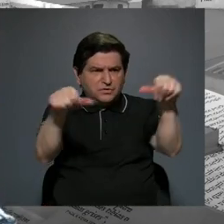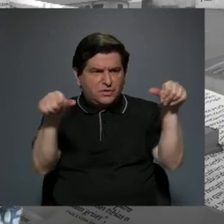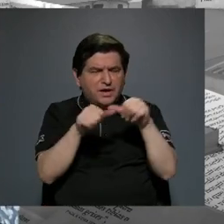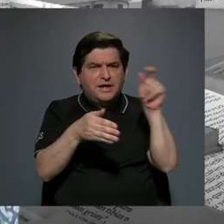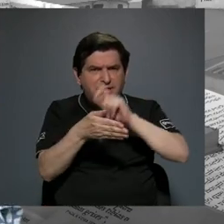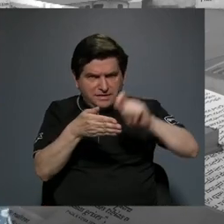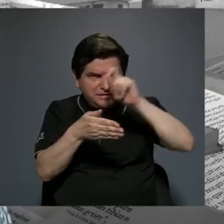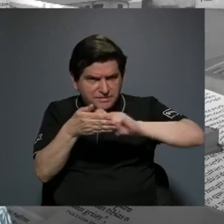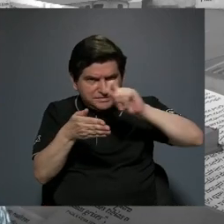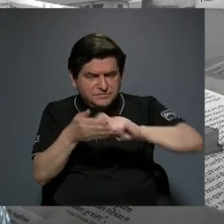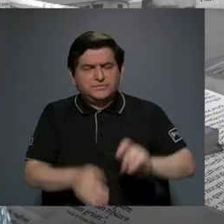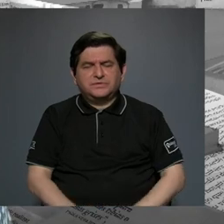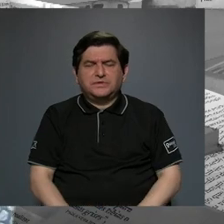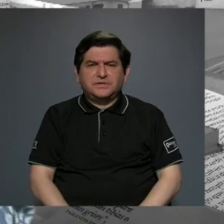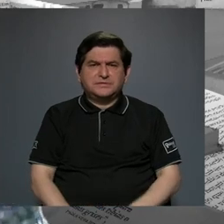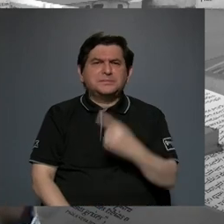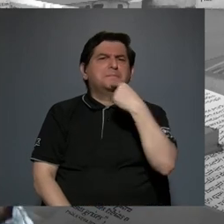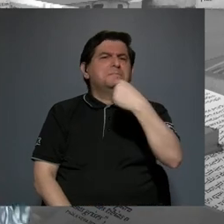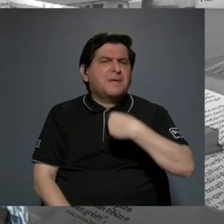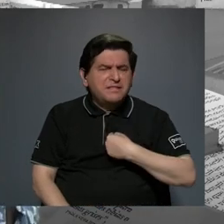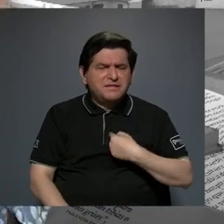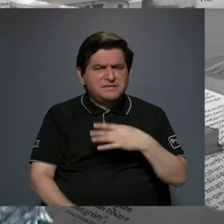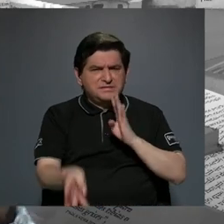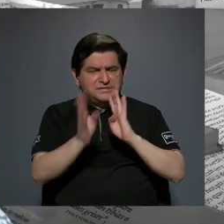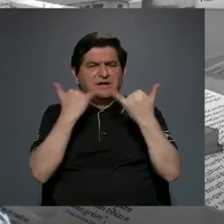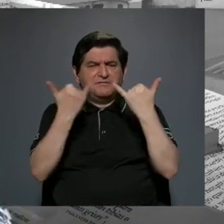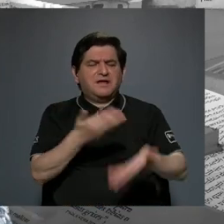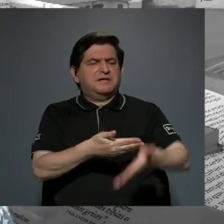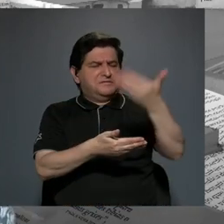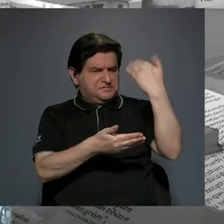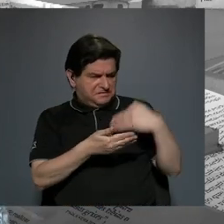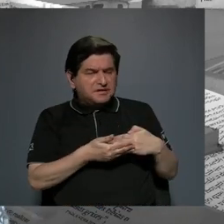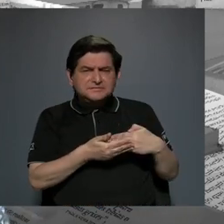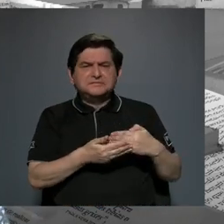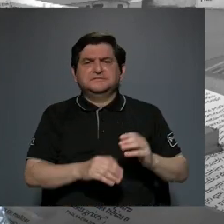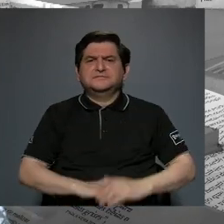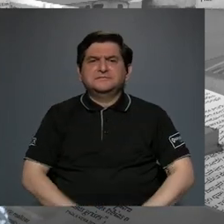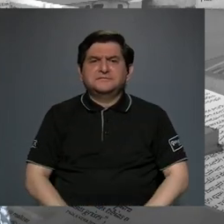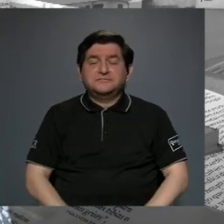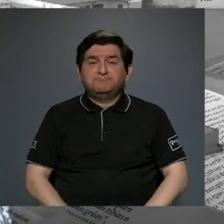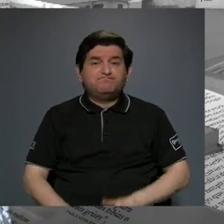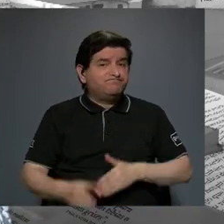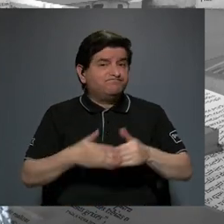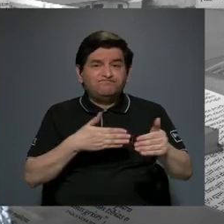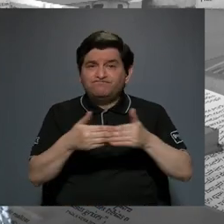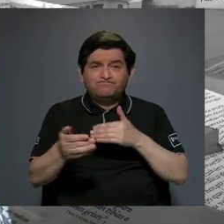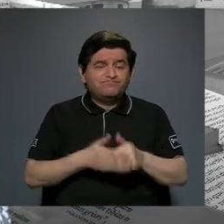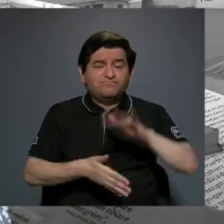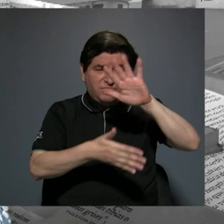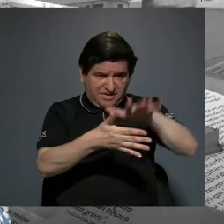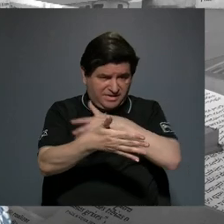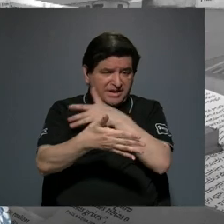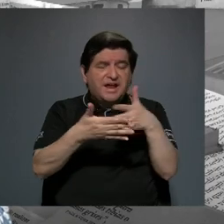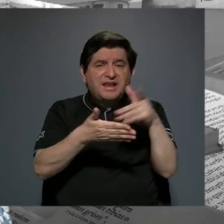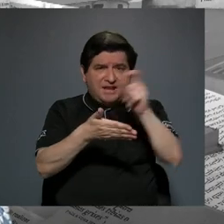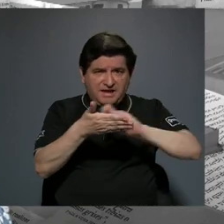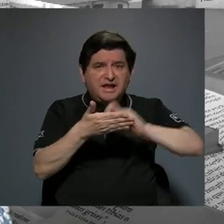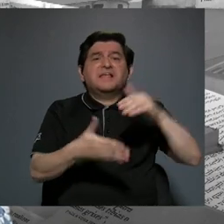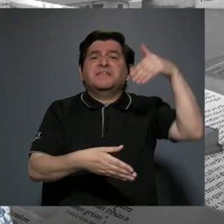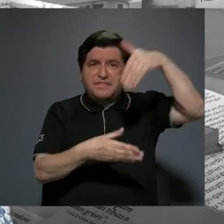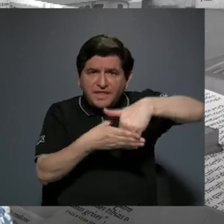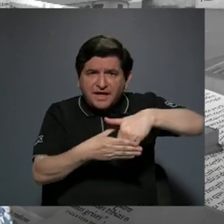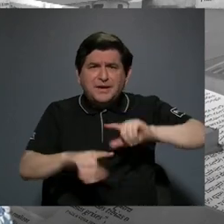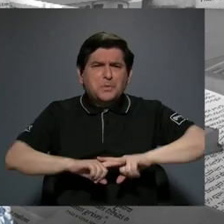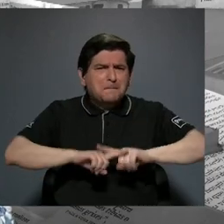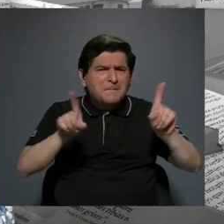escolares. Me dice usted, hemos conversado previamente, de que a pesar de que está en el calendario escolar, no